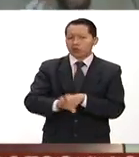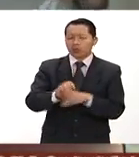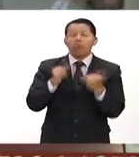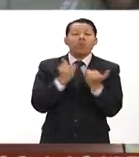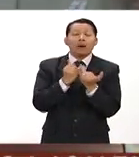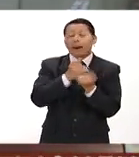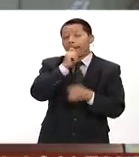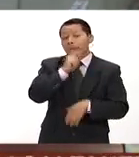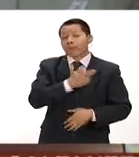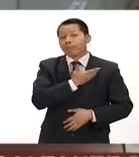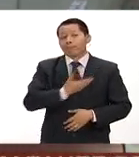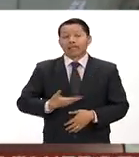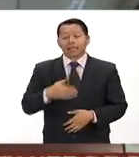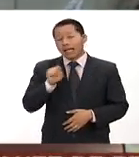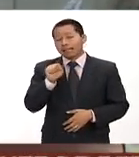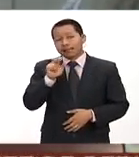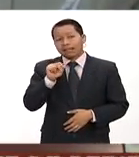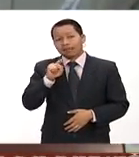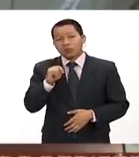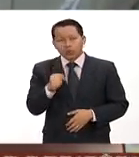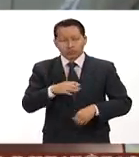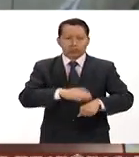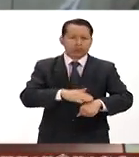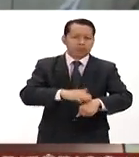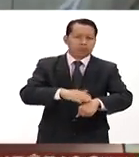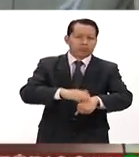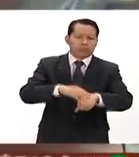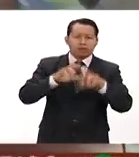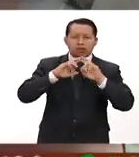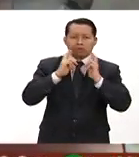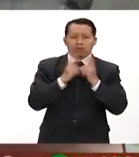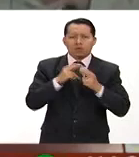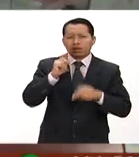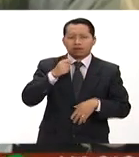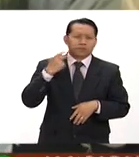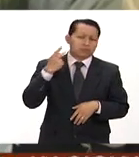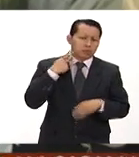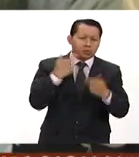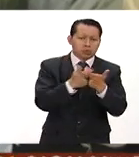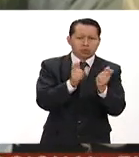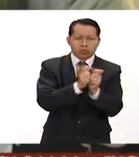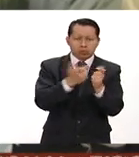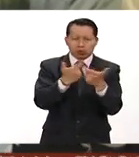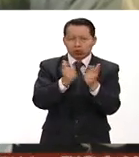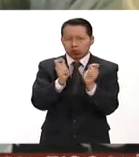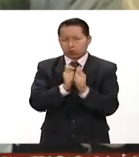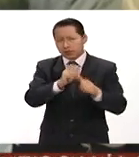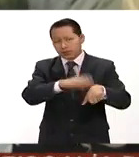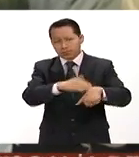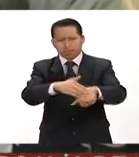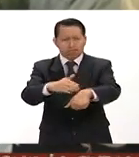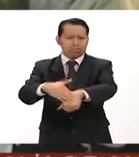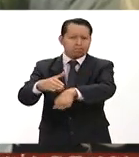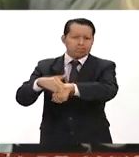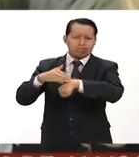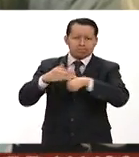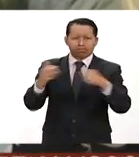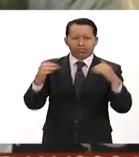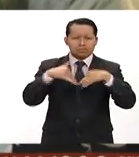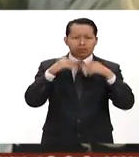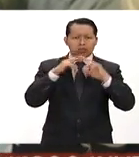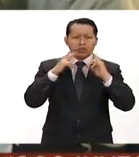Santos va a convocar hoy a una reunión a todos los sectores políticos para empezar a mirar